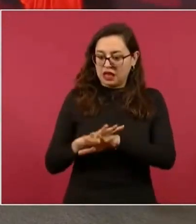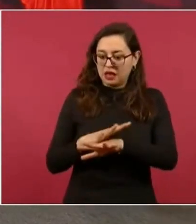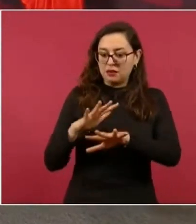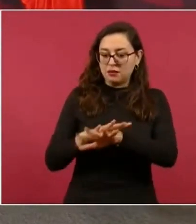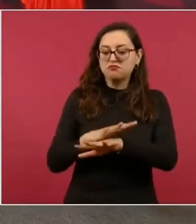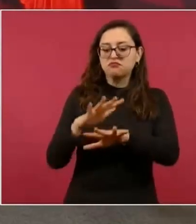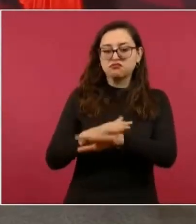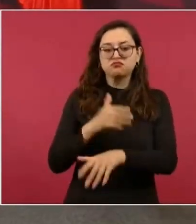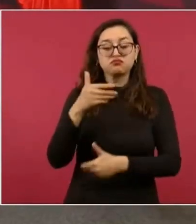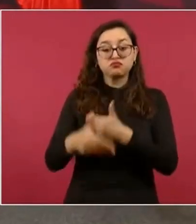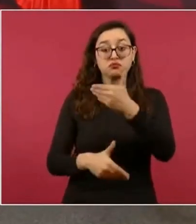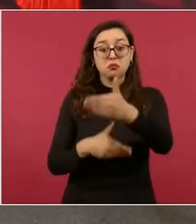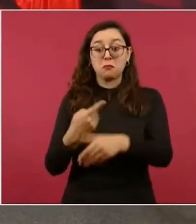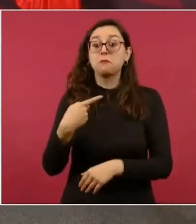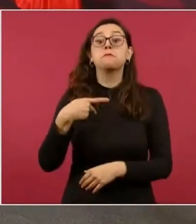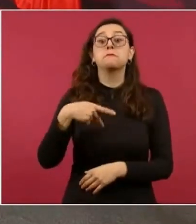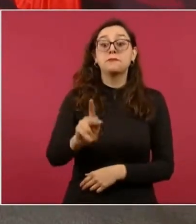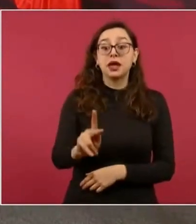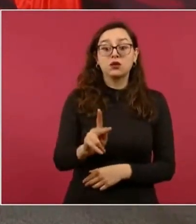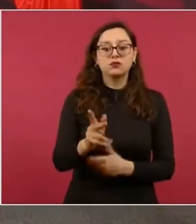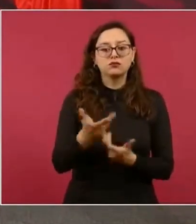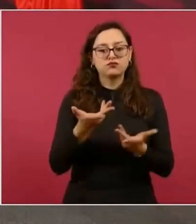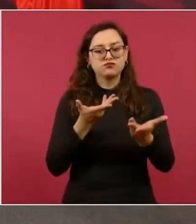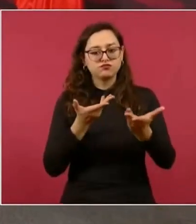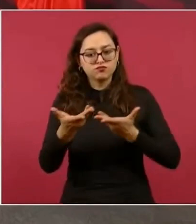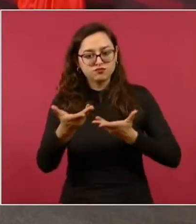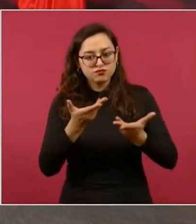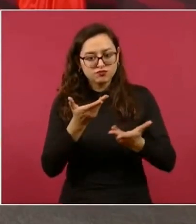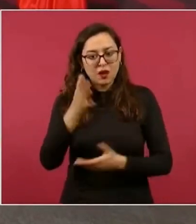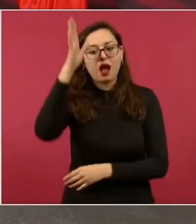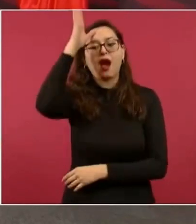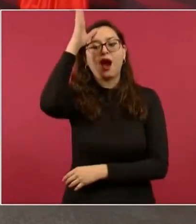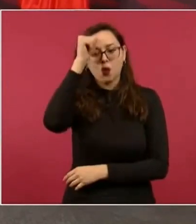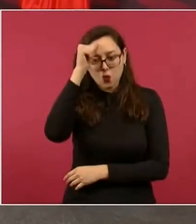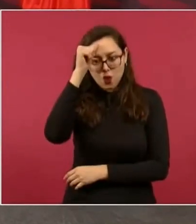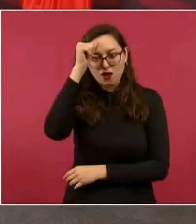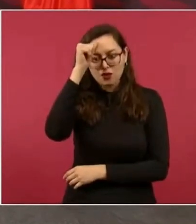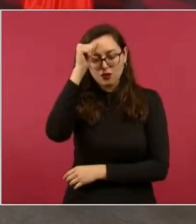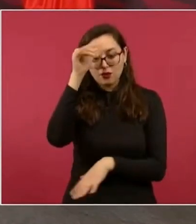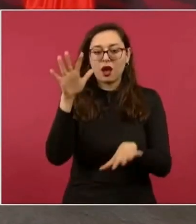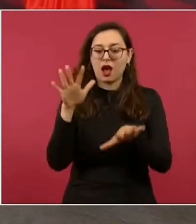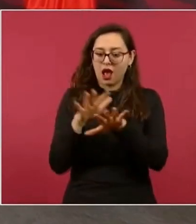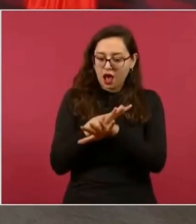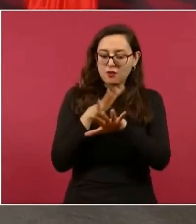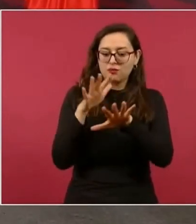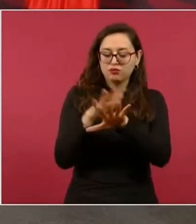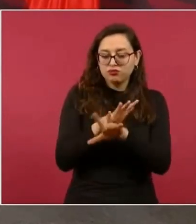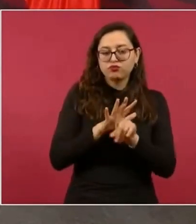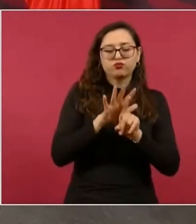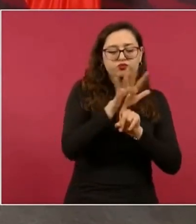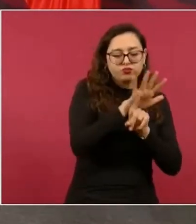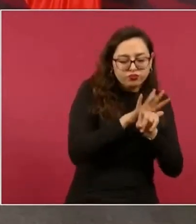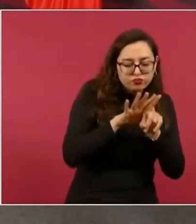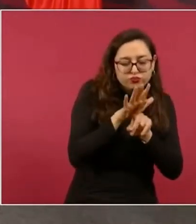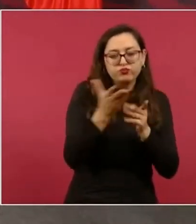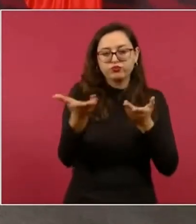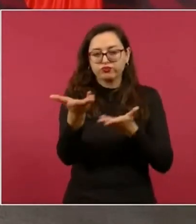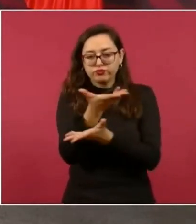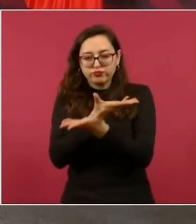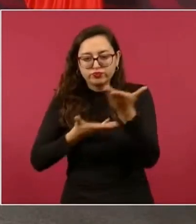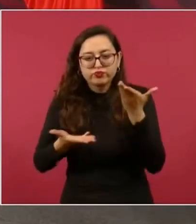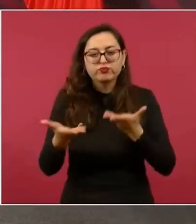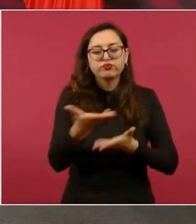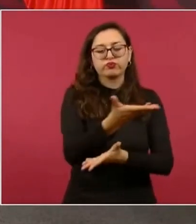de la concordia, de la conciliación, del convencimiento, de